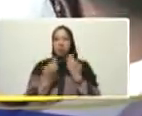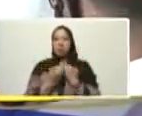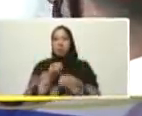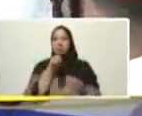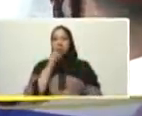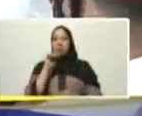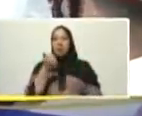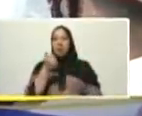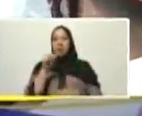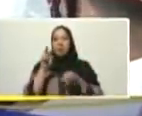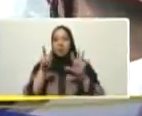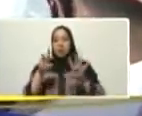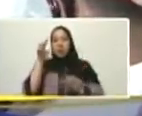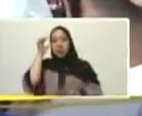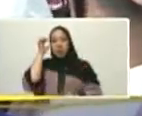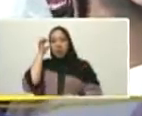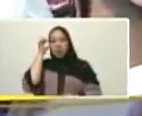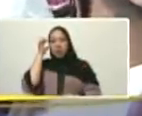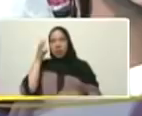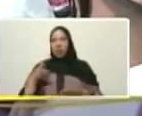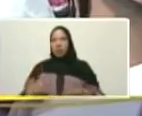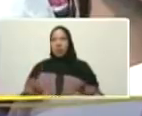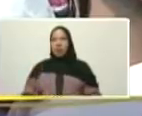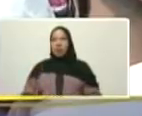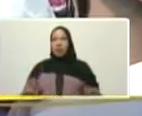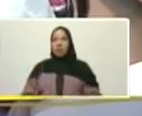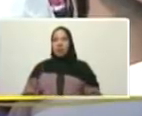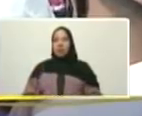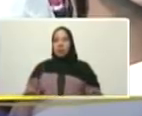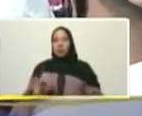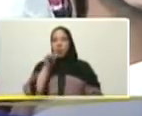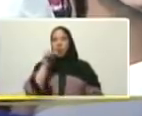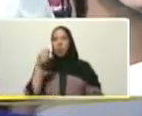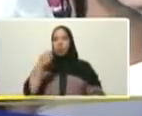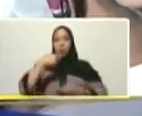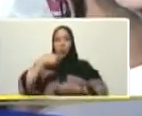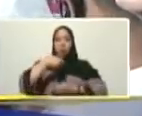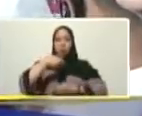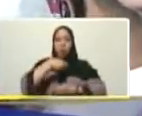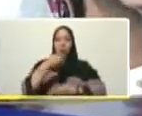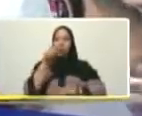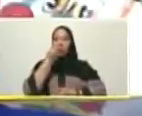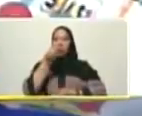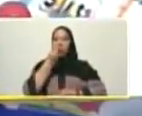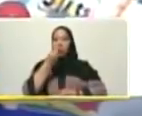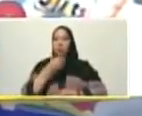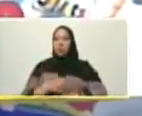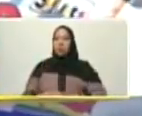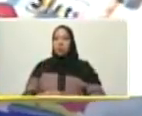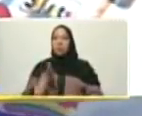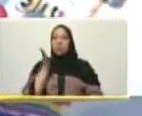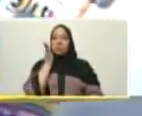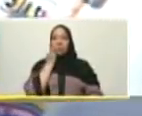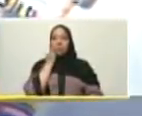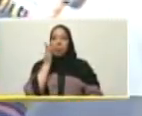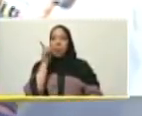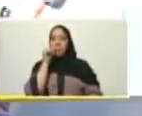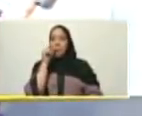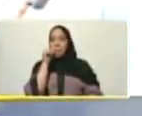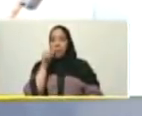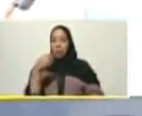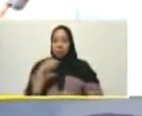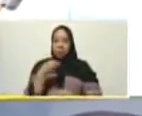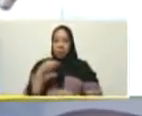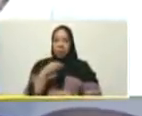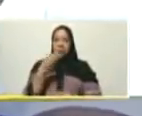de 17 días está tomando teterito el papá dándole teteros que bonito se ve un papá dando teterito